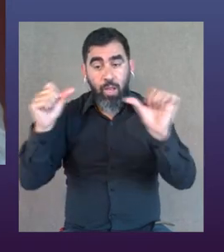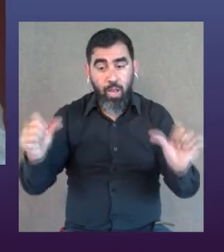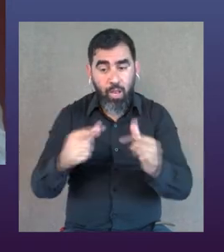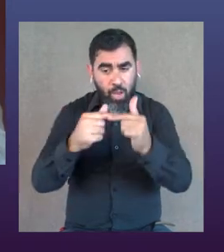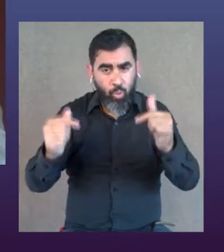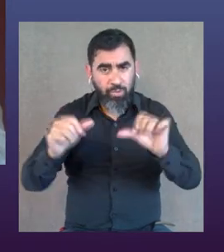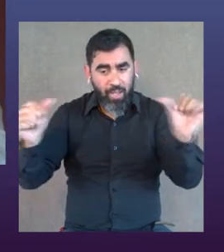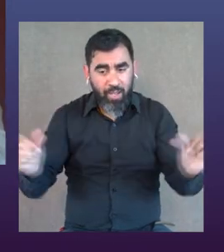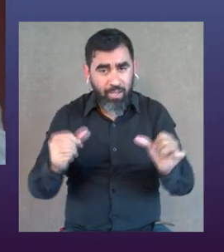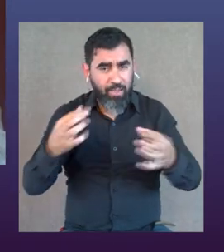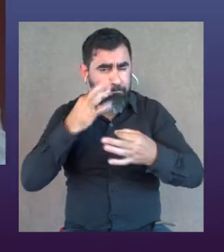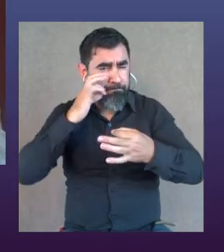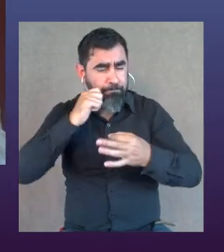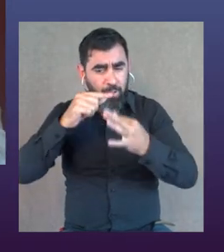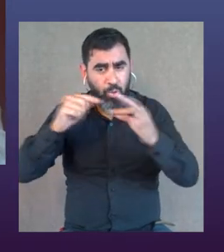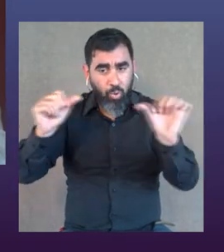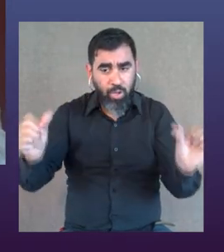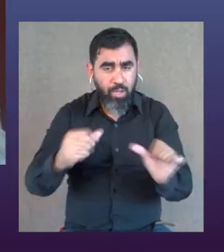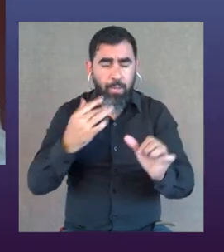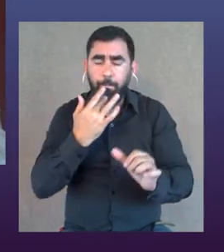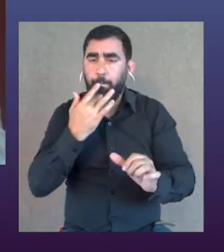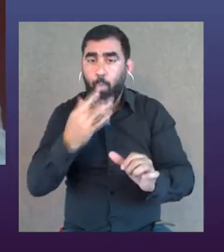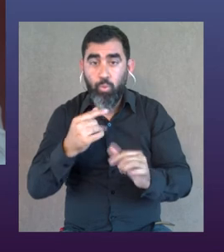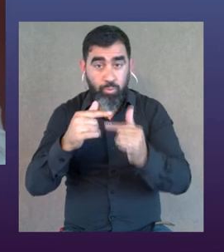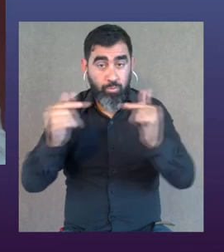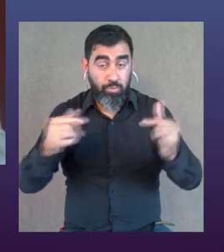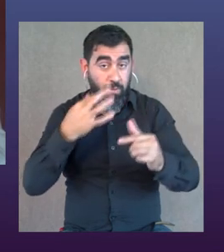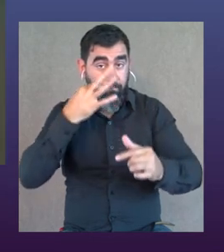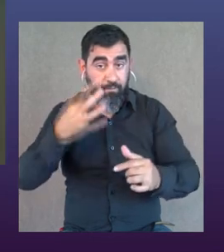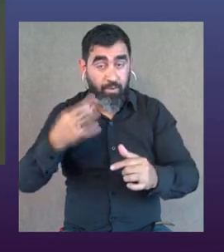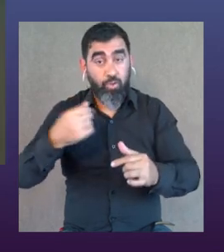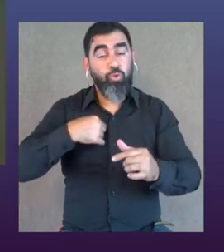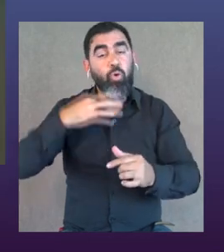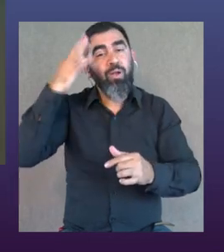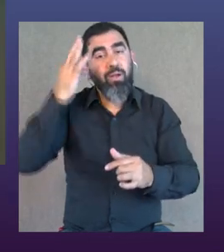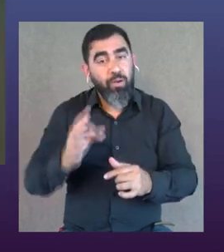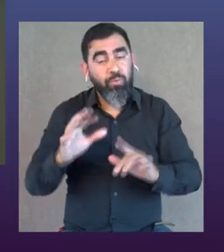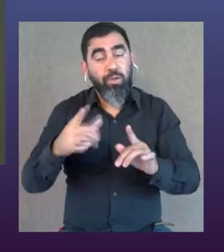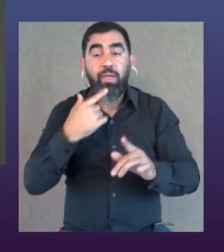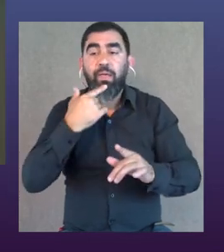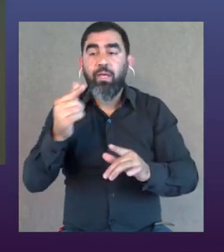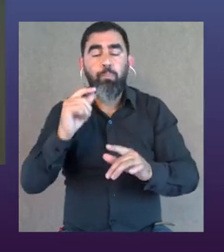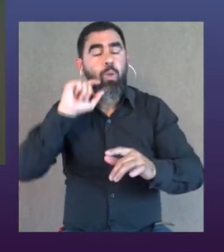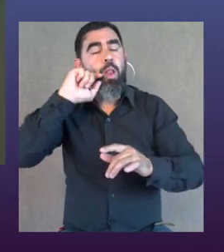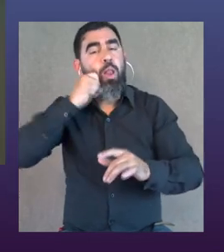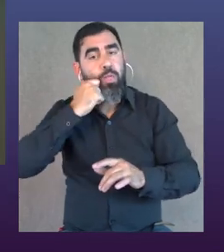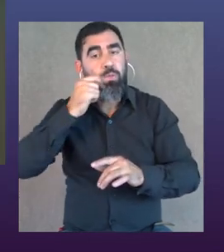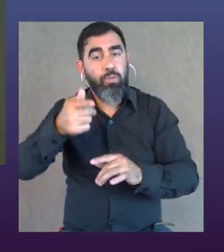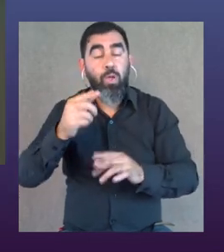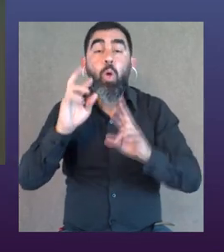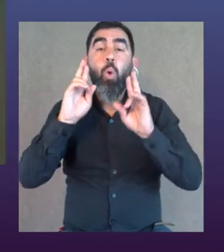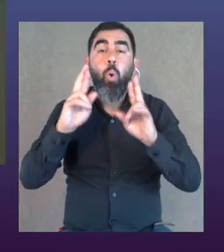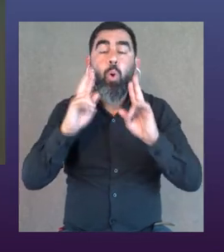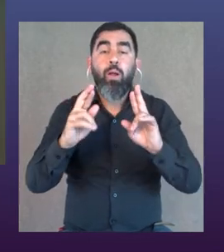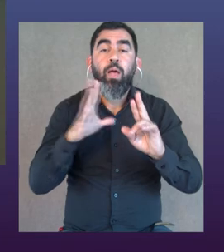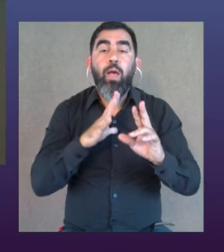los productos que hacen, los diseños, la estética de lo que generan es maravillosa, es maravillosa, entonces yo creo que son un